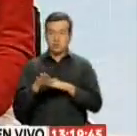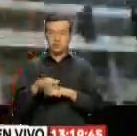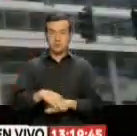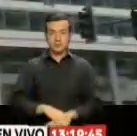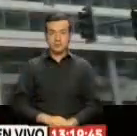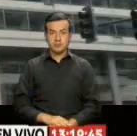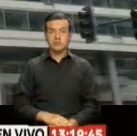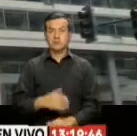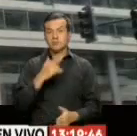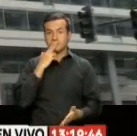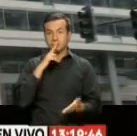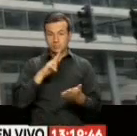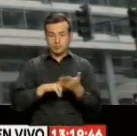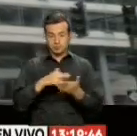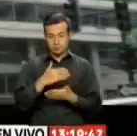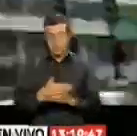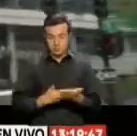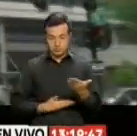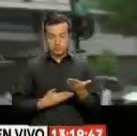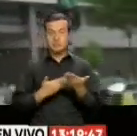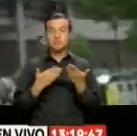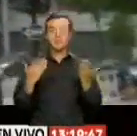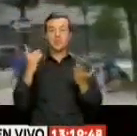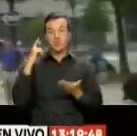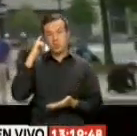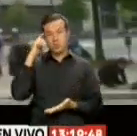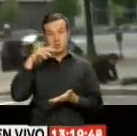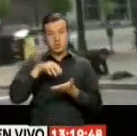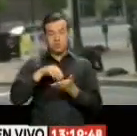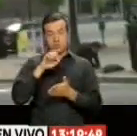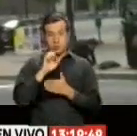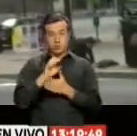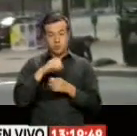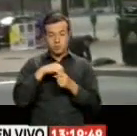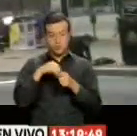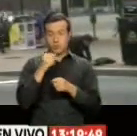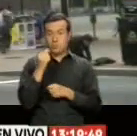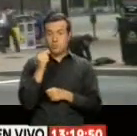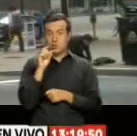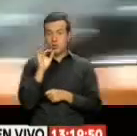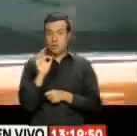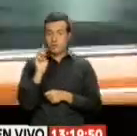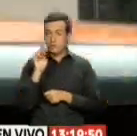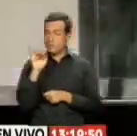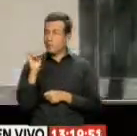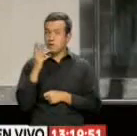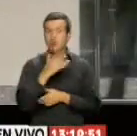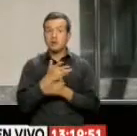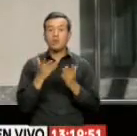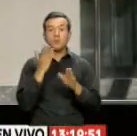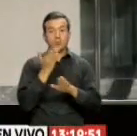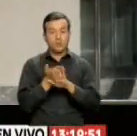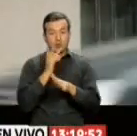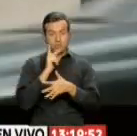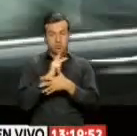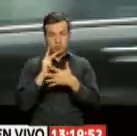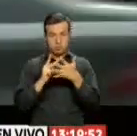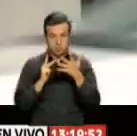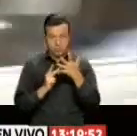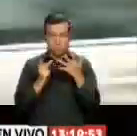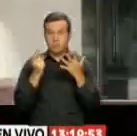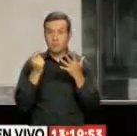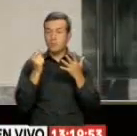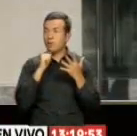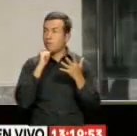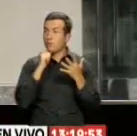En la Carta de Intención y Memorando de Entendimiento del Gobierno Nacional Con el Fondo Monetario Internacional Se plantean varios ejes para bajar